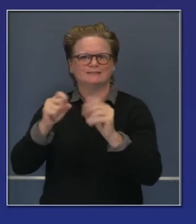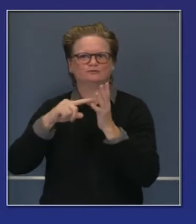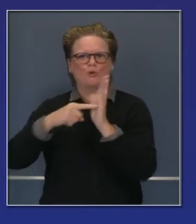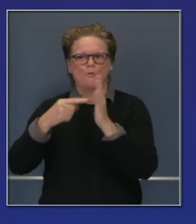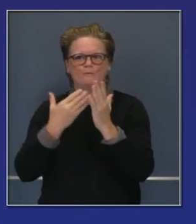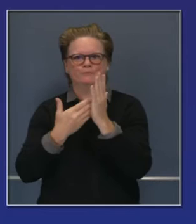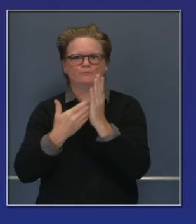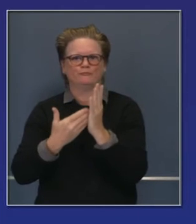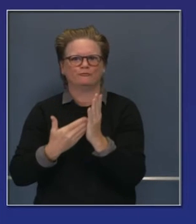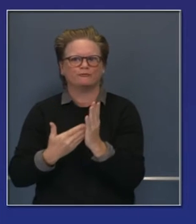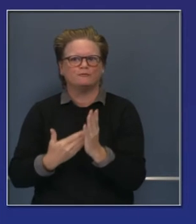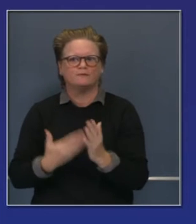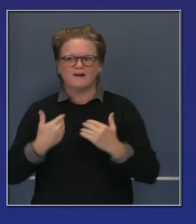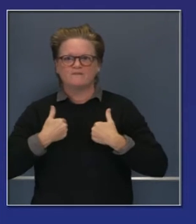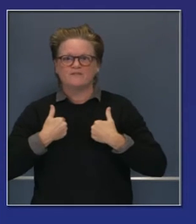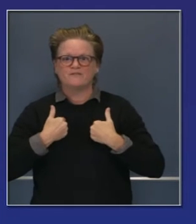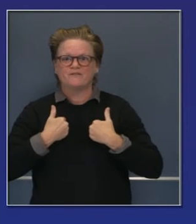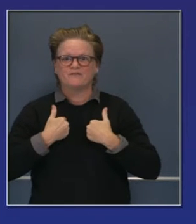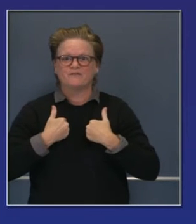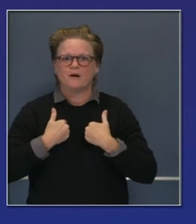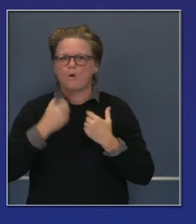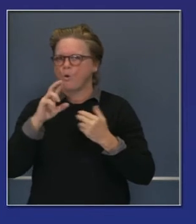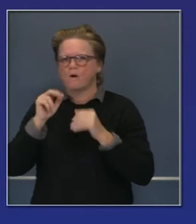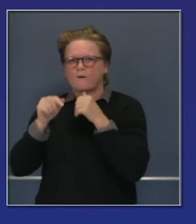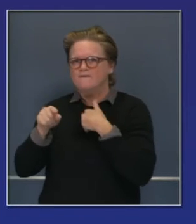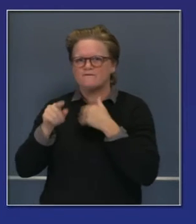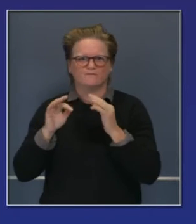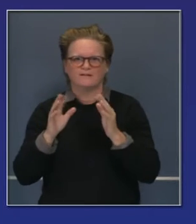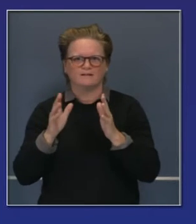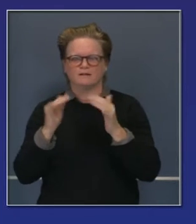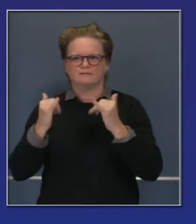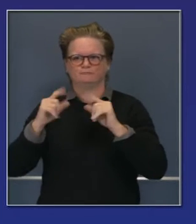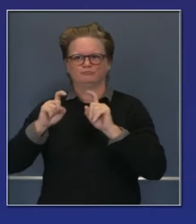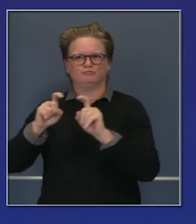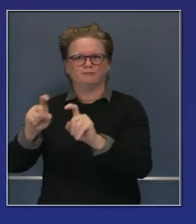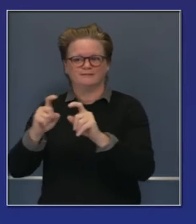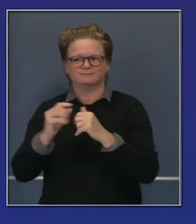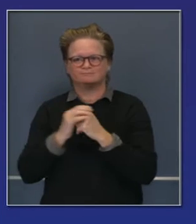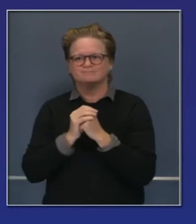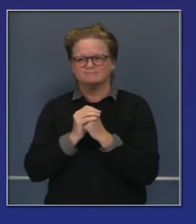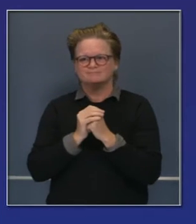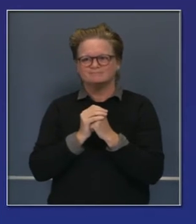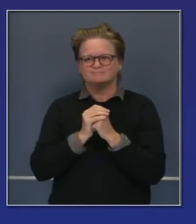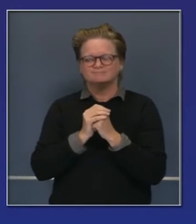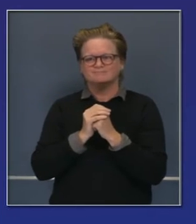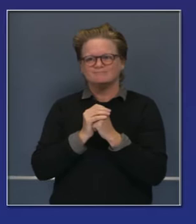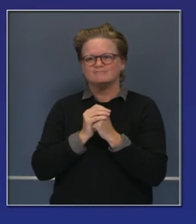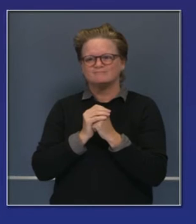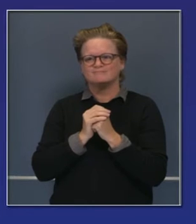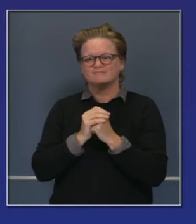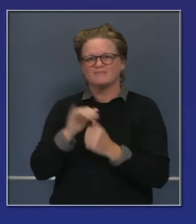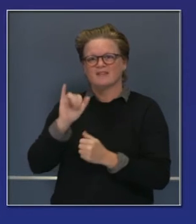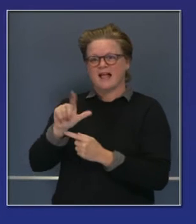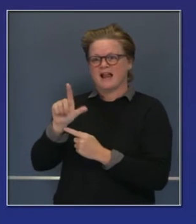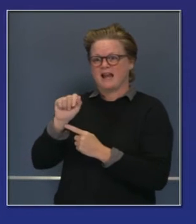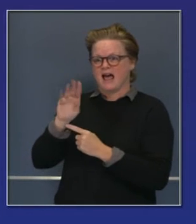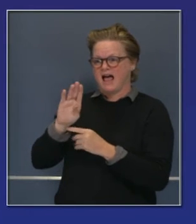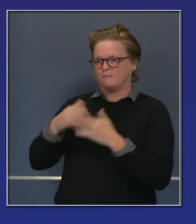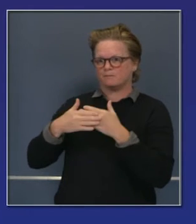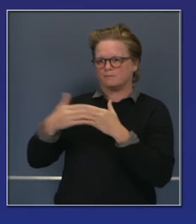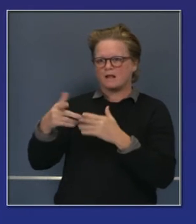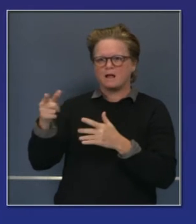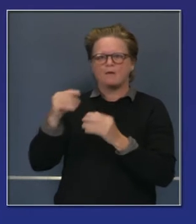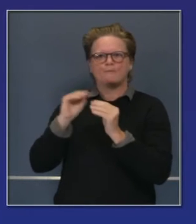cumulativamente desde que se abrió ese laboratorio. Pero ese laboratorio estatal proporcionará más de 150,000